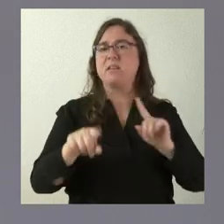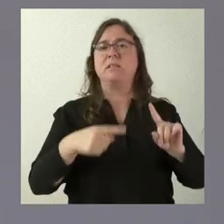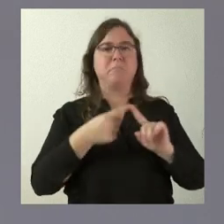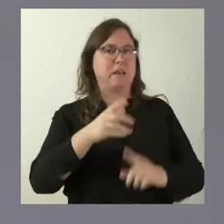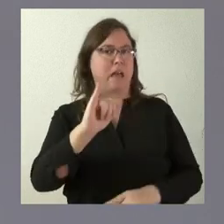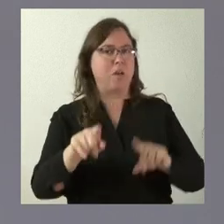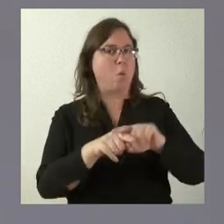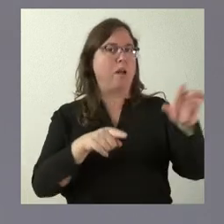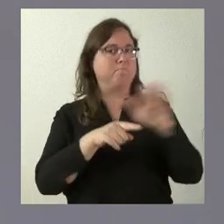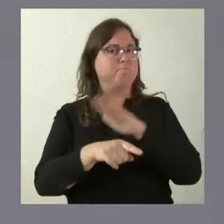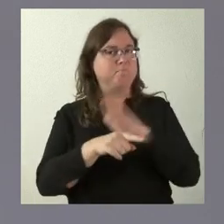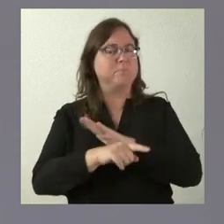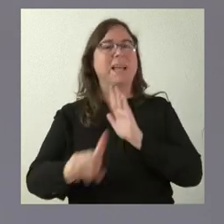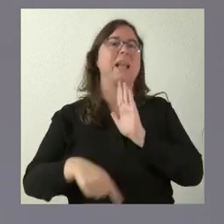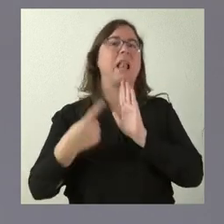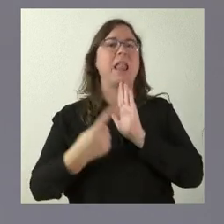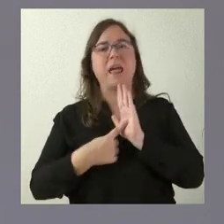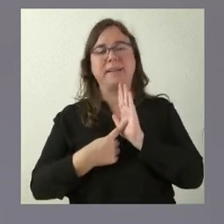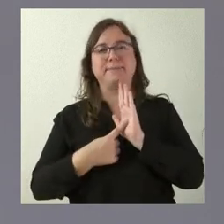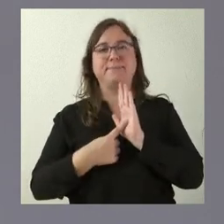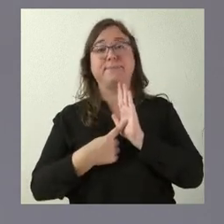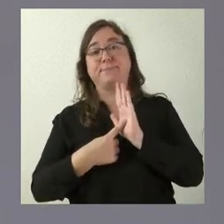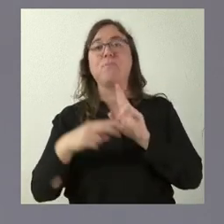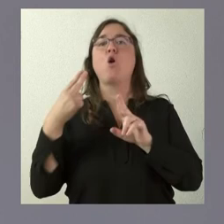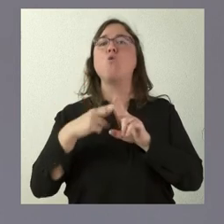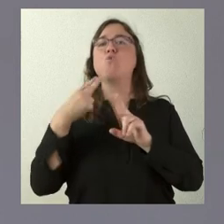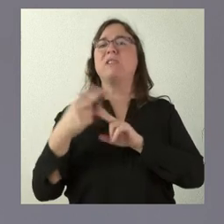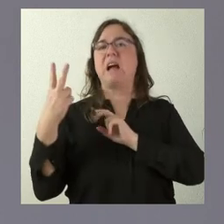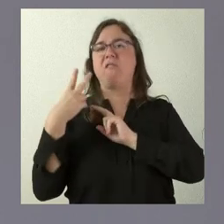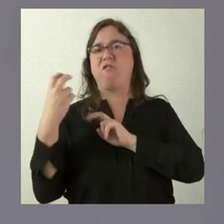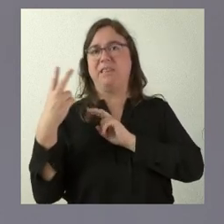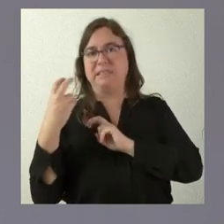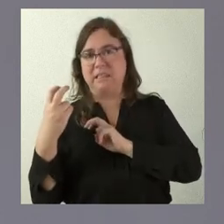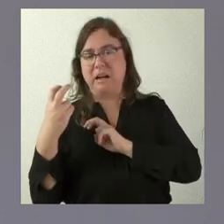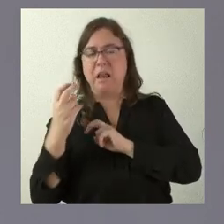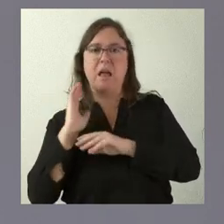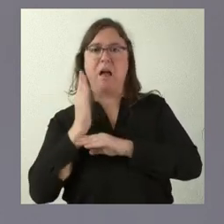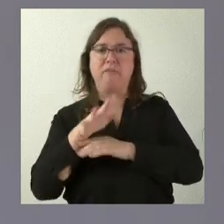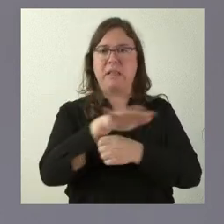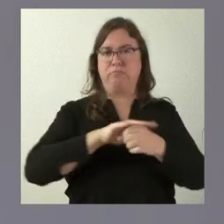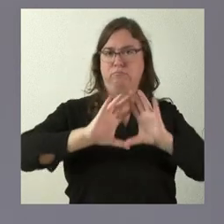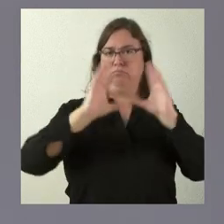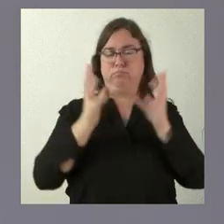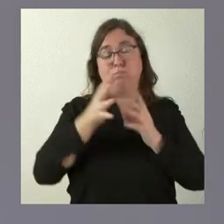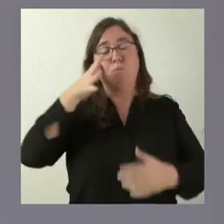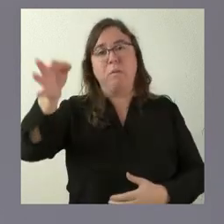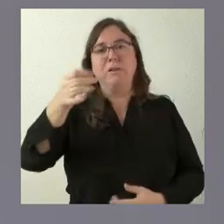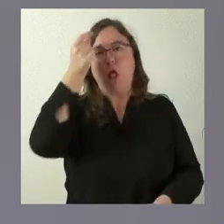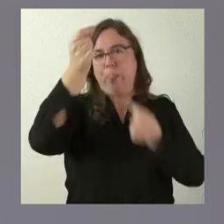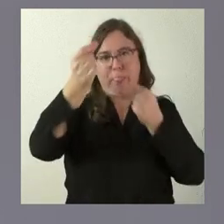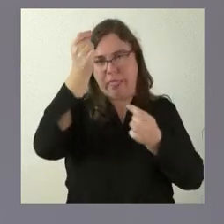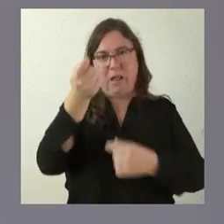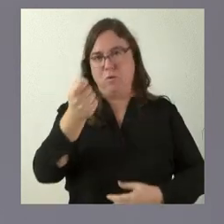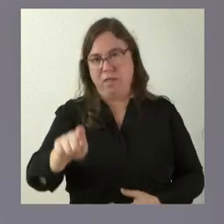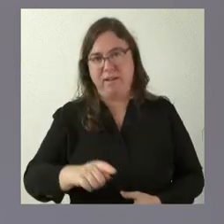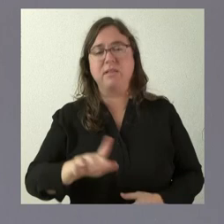en trámite una ley de rebaja en política fiscal que incide en forma muy especial en el mundo rural. No quiero llorar a detallarme en todas esas ayudas